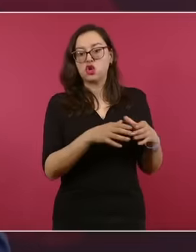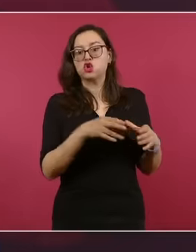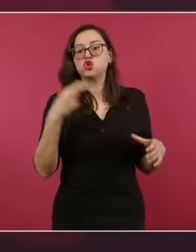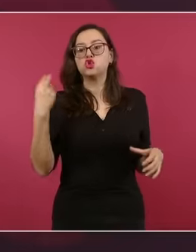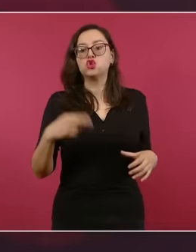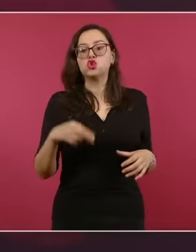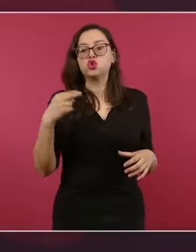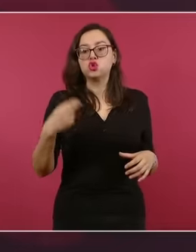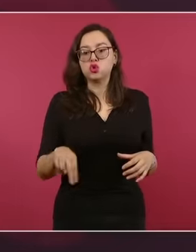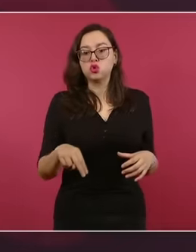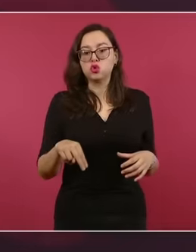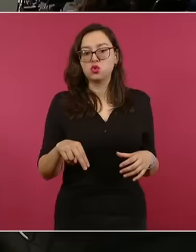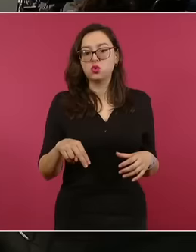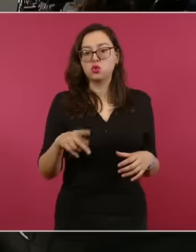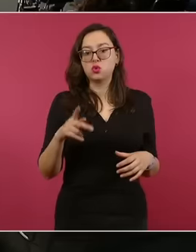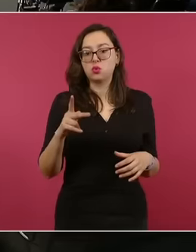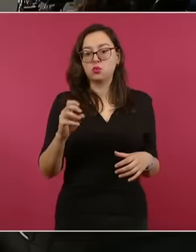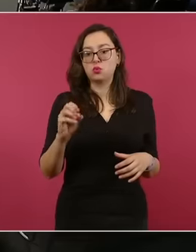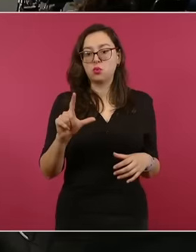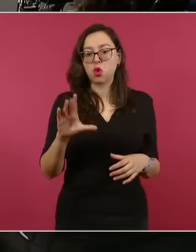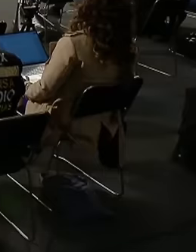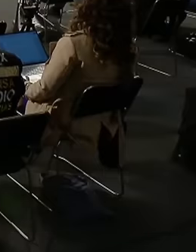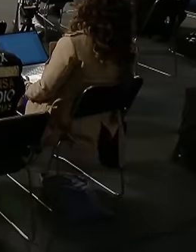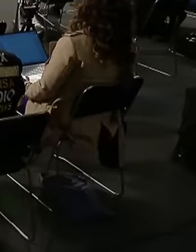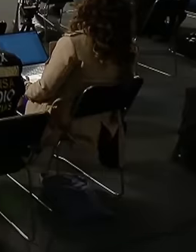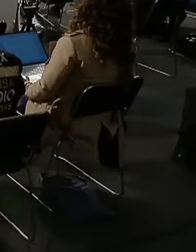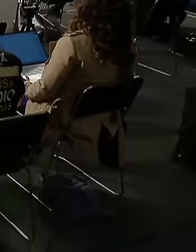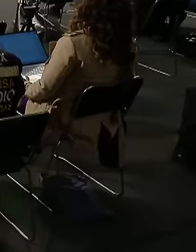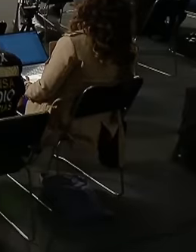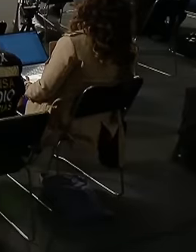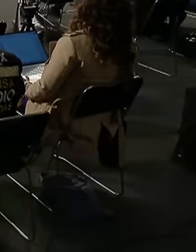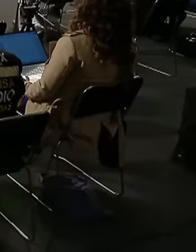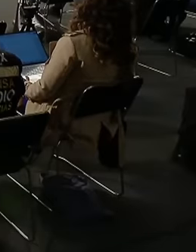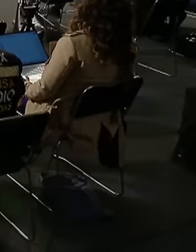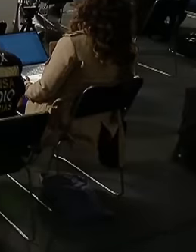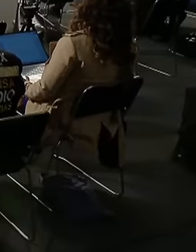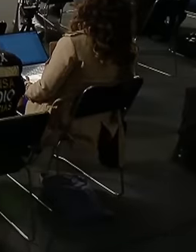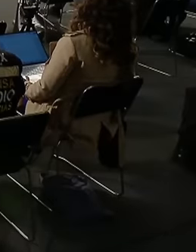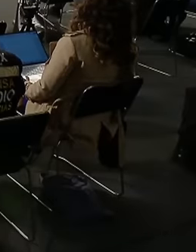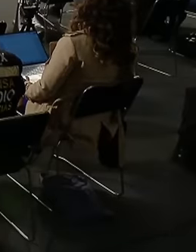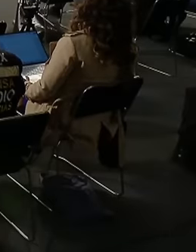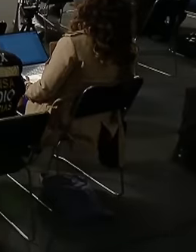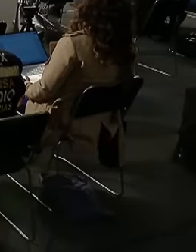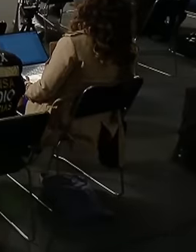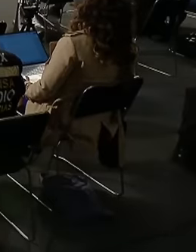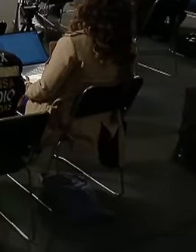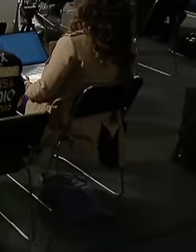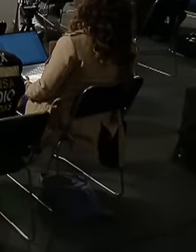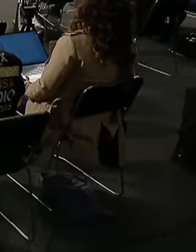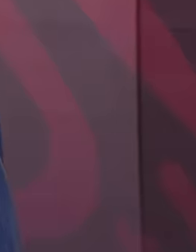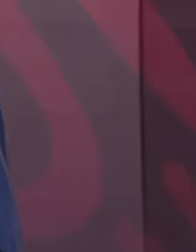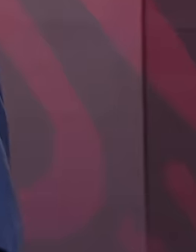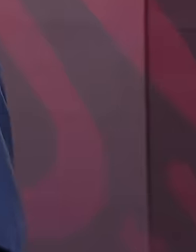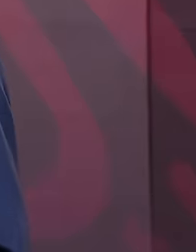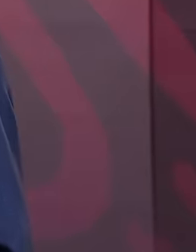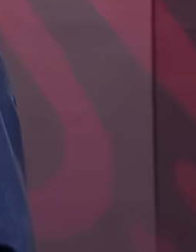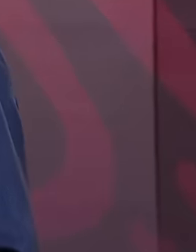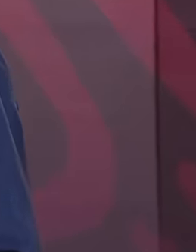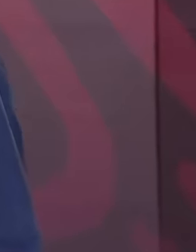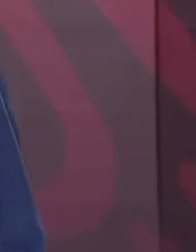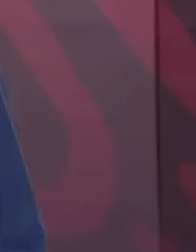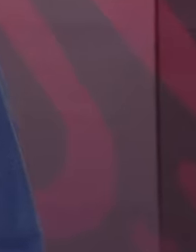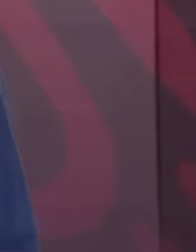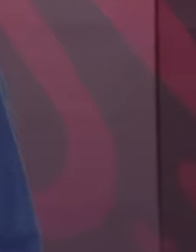nombre de los polcos. Todo esto para los muchachos, que les